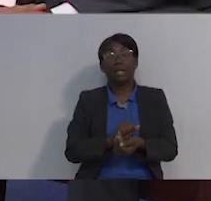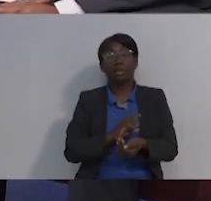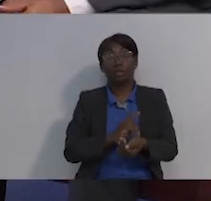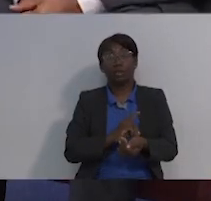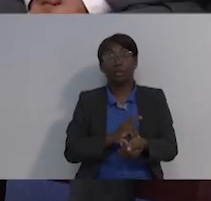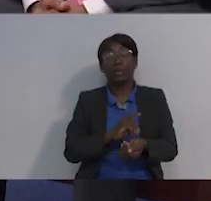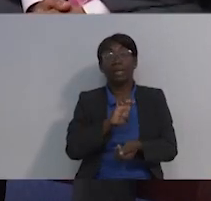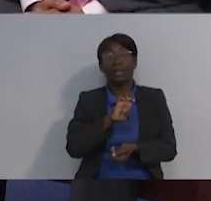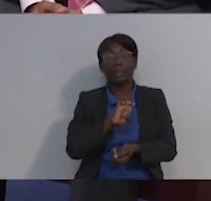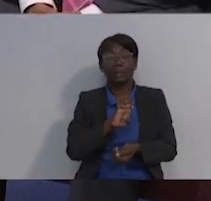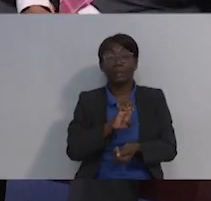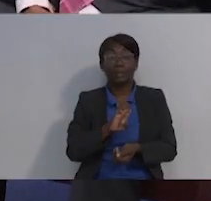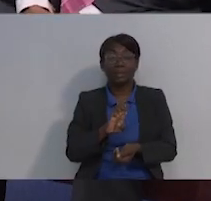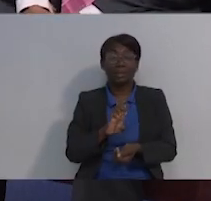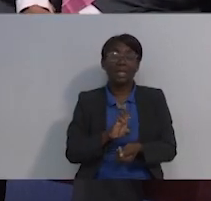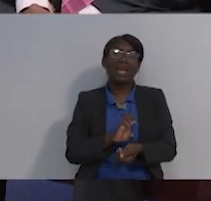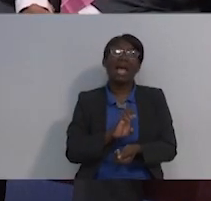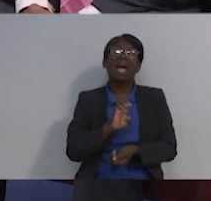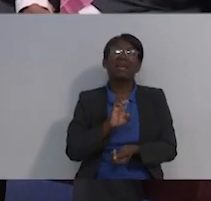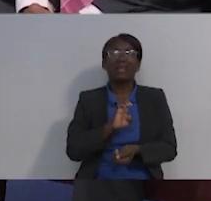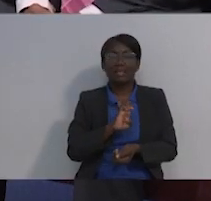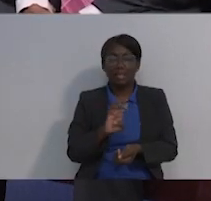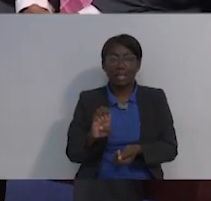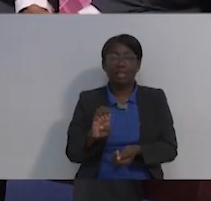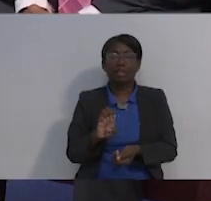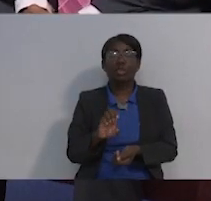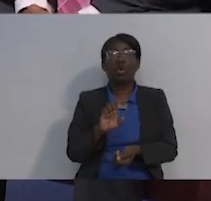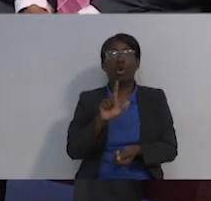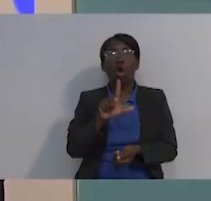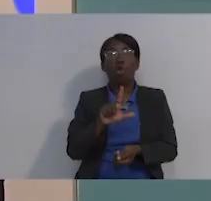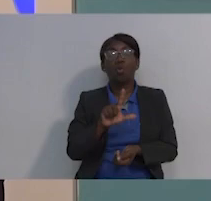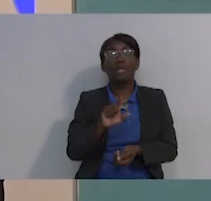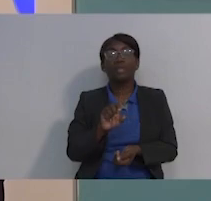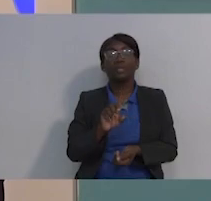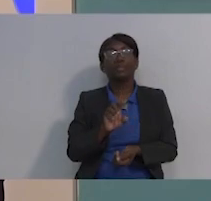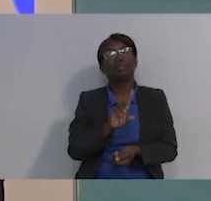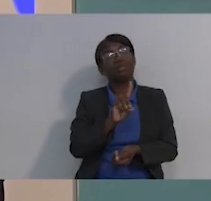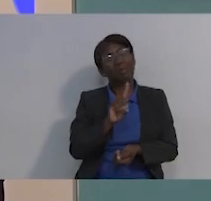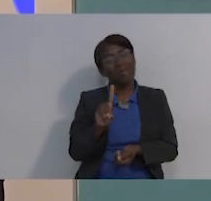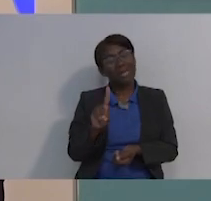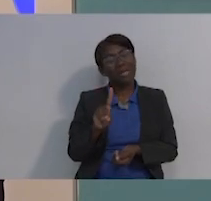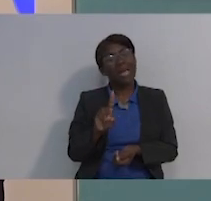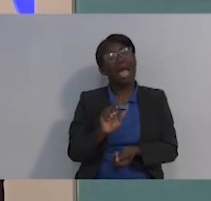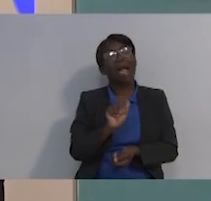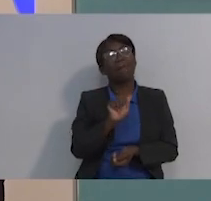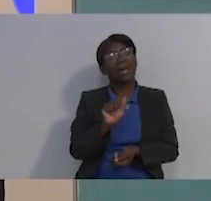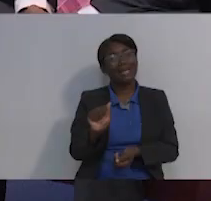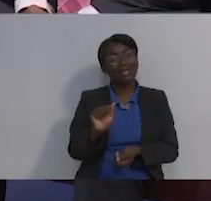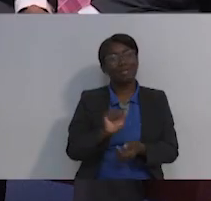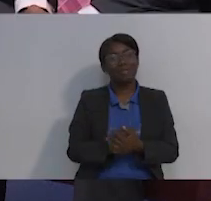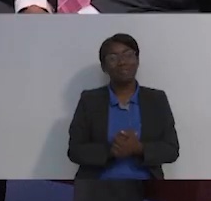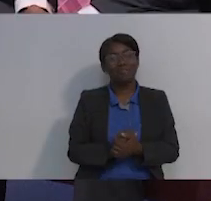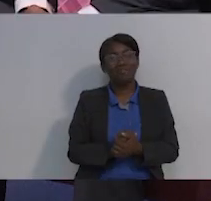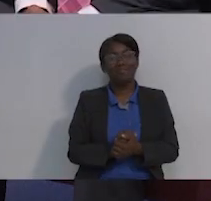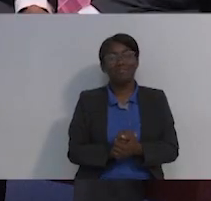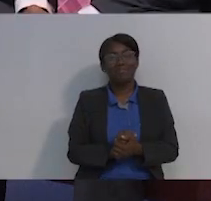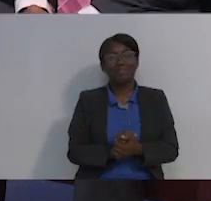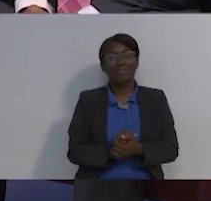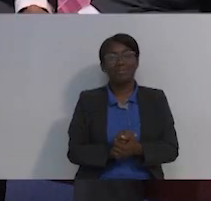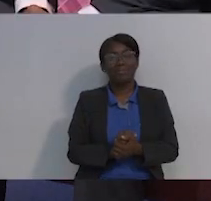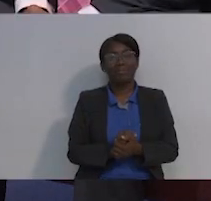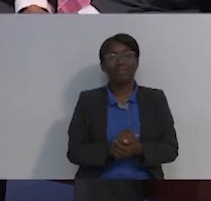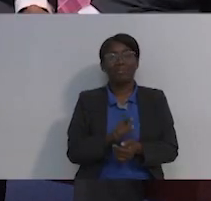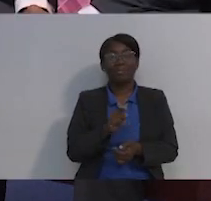¿verdad? Y el doctor, le voy a decir todo el nombre completo, Ernesto Luis Domínguez Aparicio. El doctor